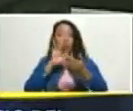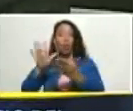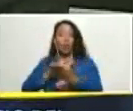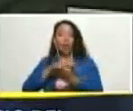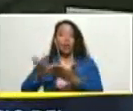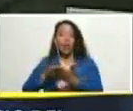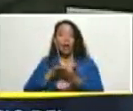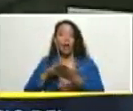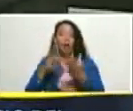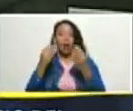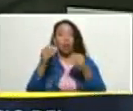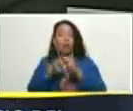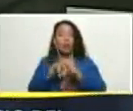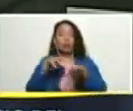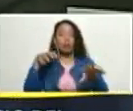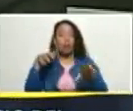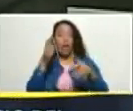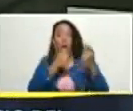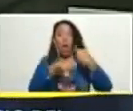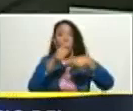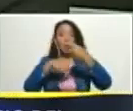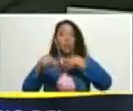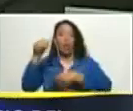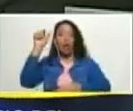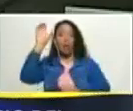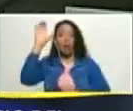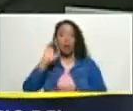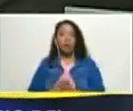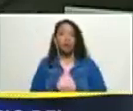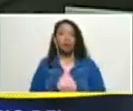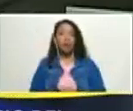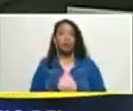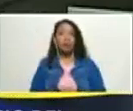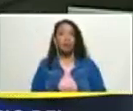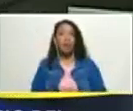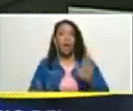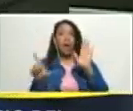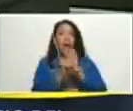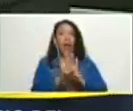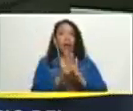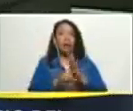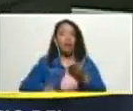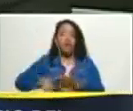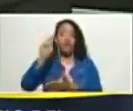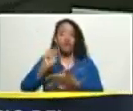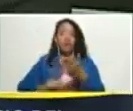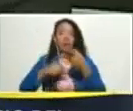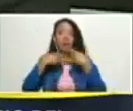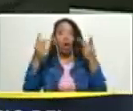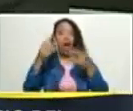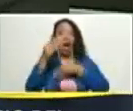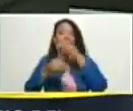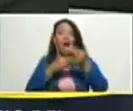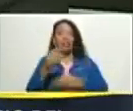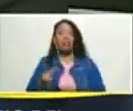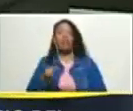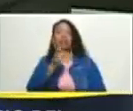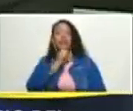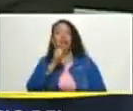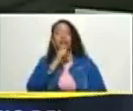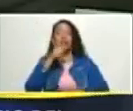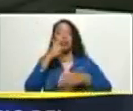que es la gran mayoría del comercio del país la ley de contrataciones públicas que muchas veces hacen engorrosos los